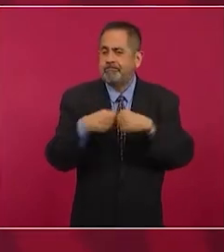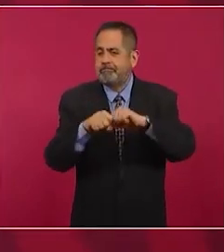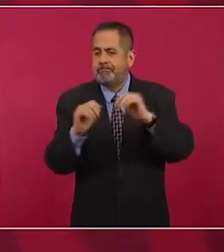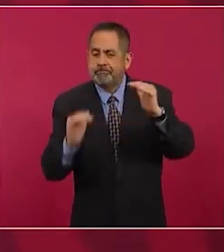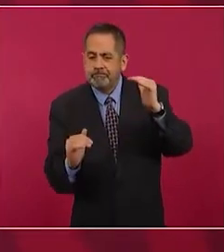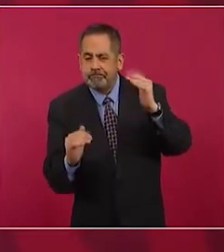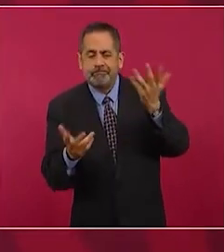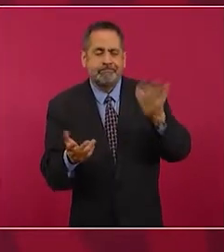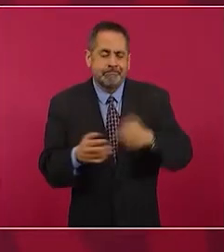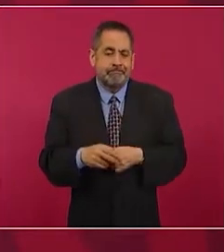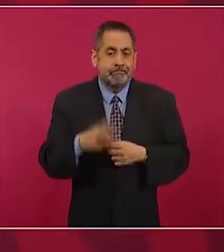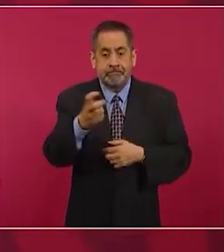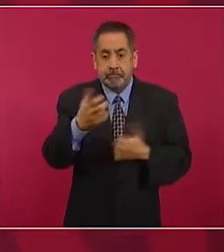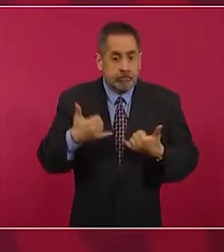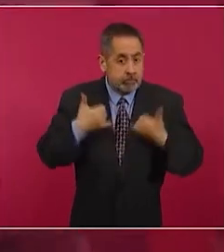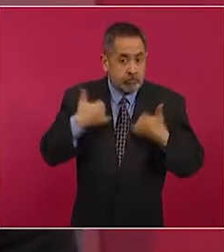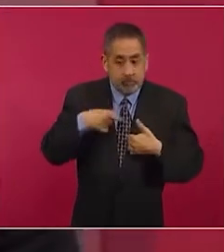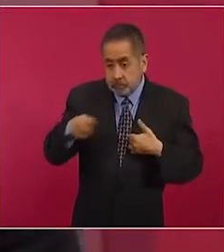hay que atender a los jóvenes,